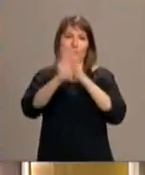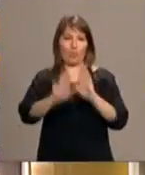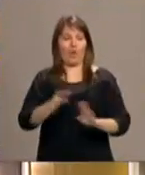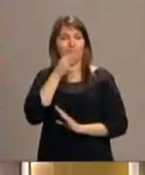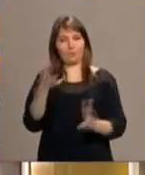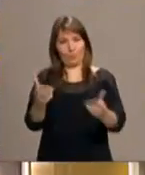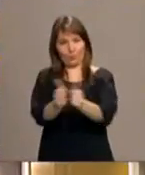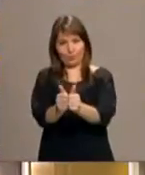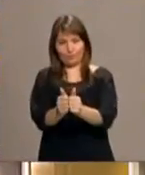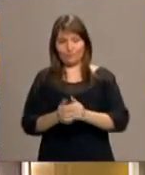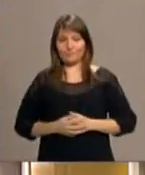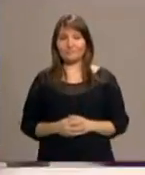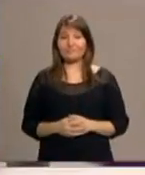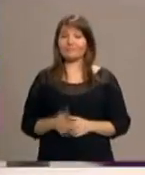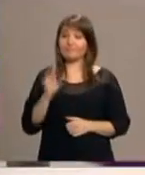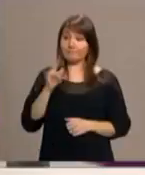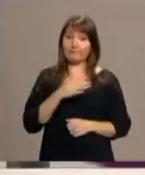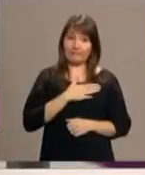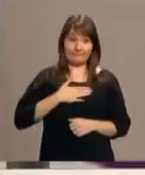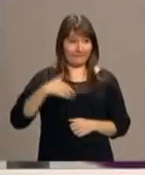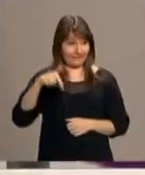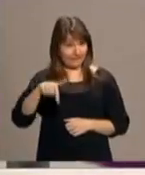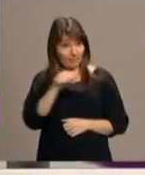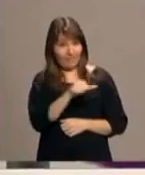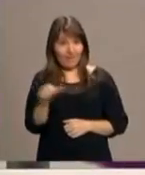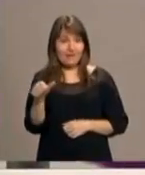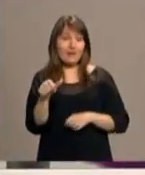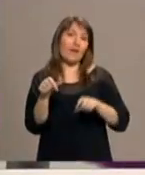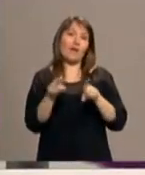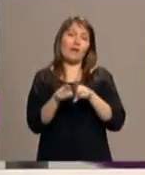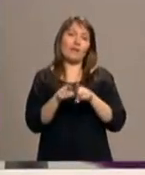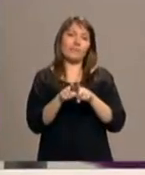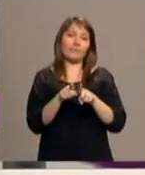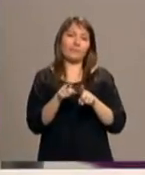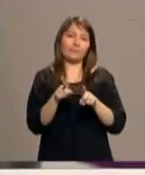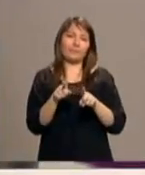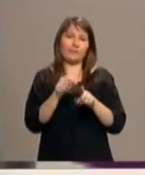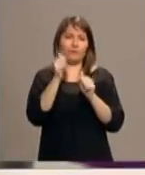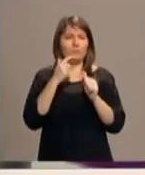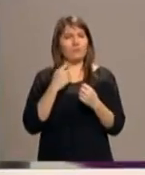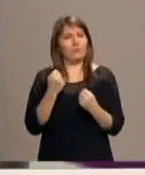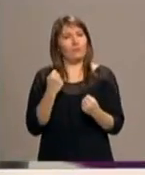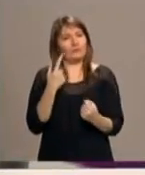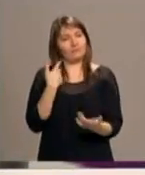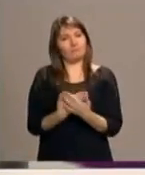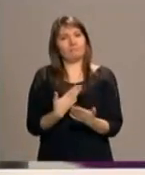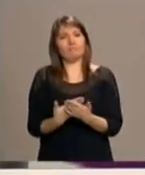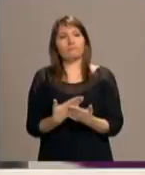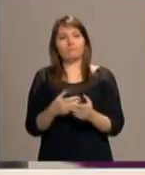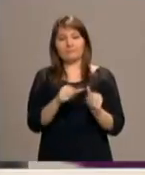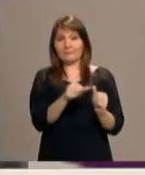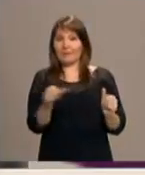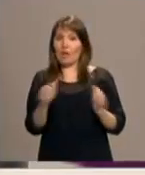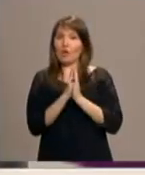semana. Se ha querido esta semana, como lo que marca de una forma bastante fuerte, esta semana de oración por la unidad de los